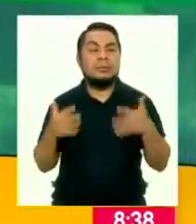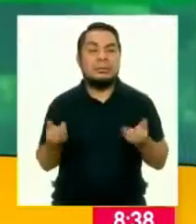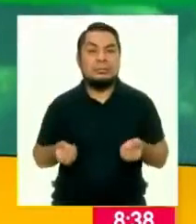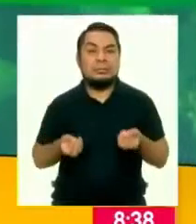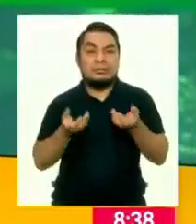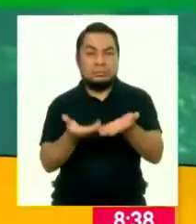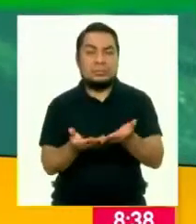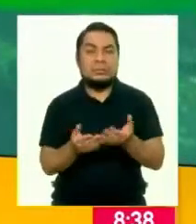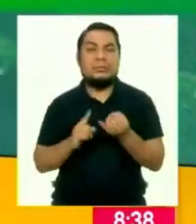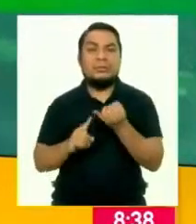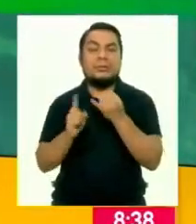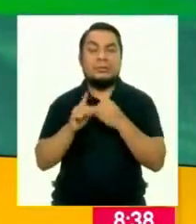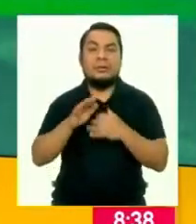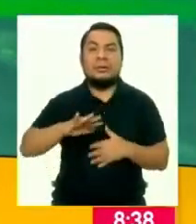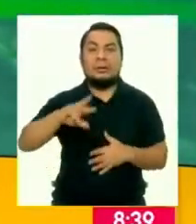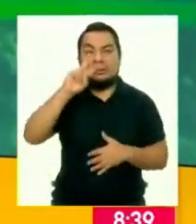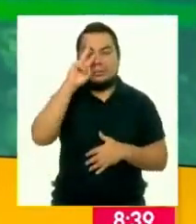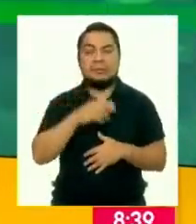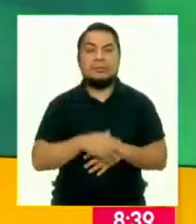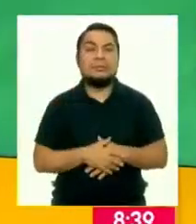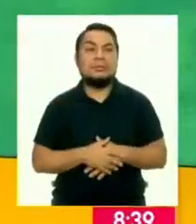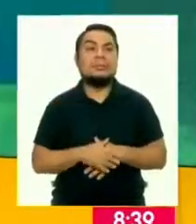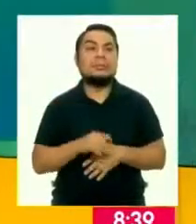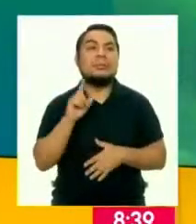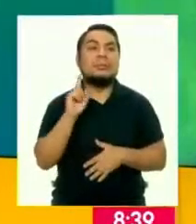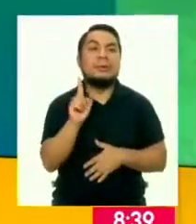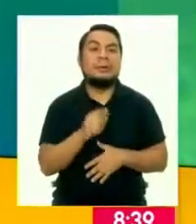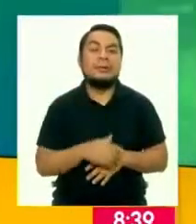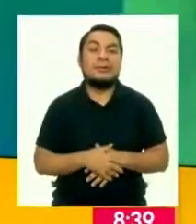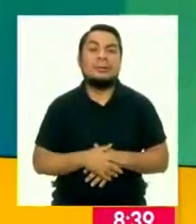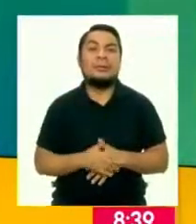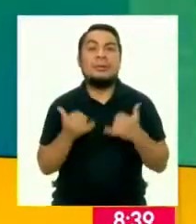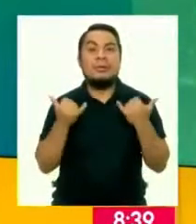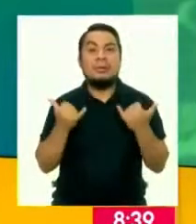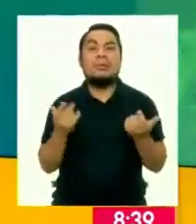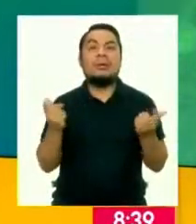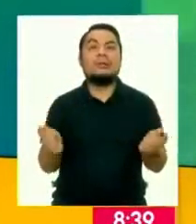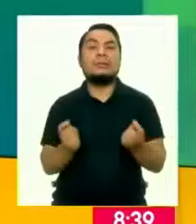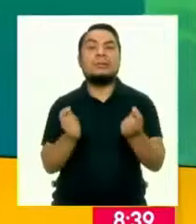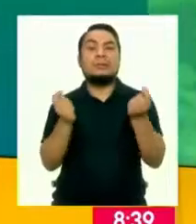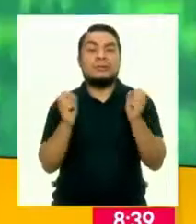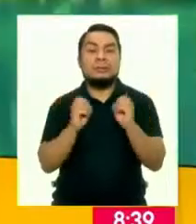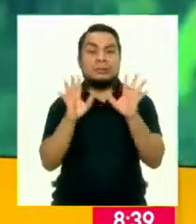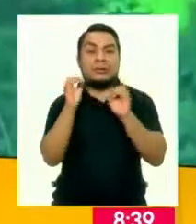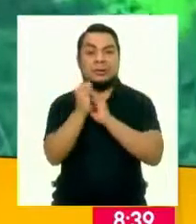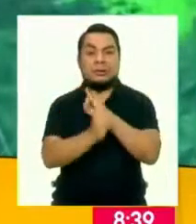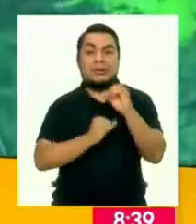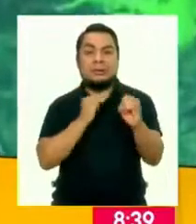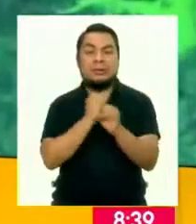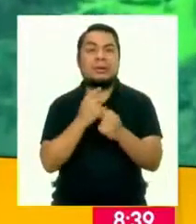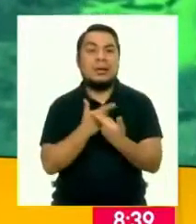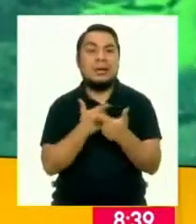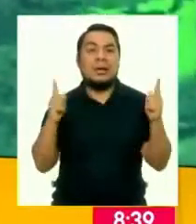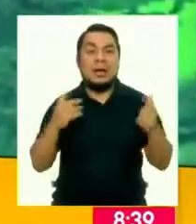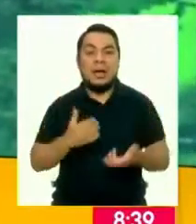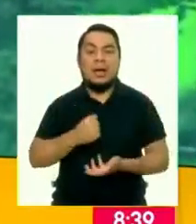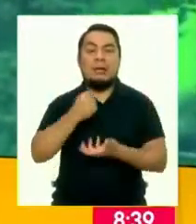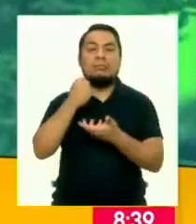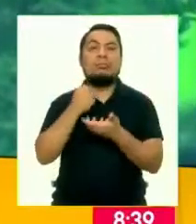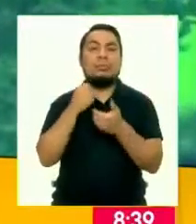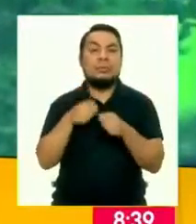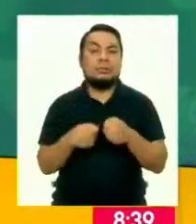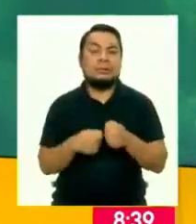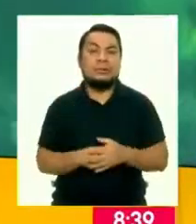implementando en las regiones de nuestro país. Pero hoy se celebra el Día Internacional Libre de Bolsas de